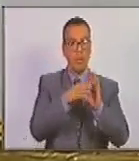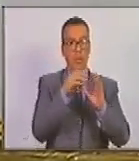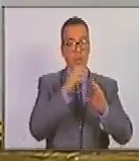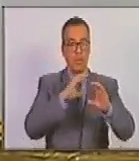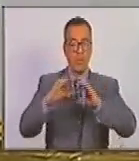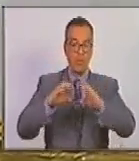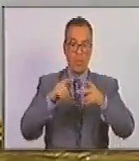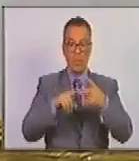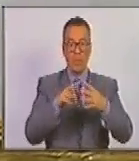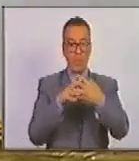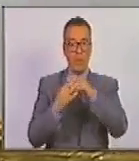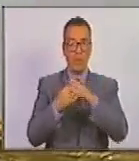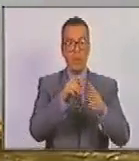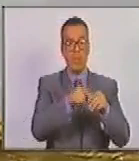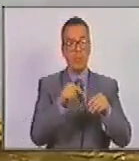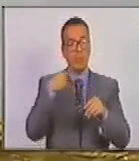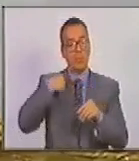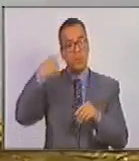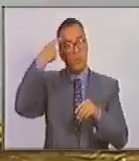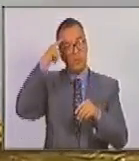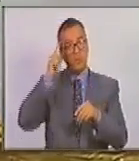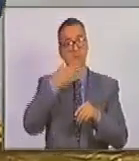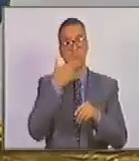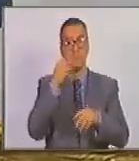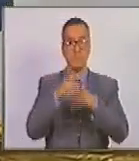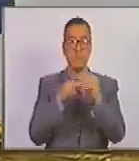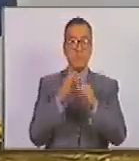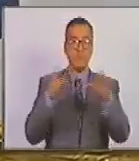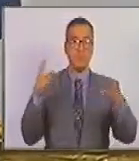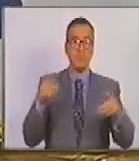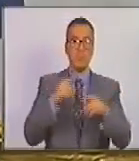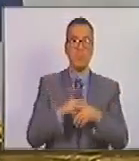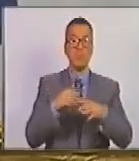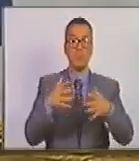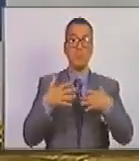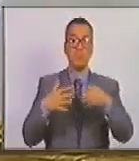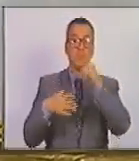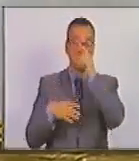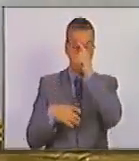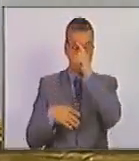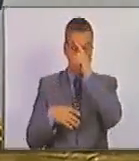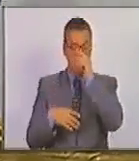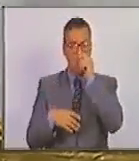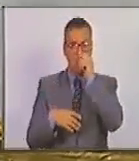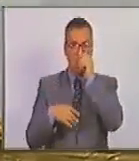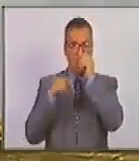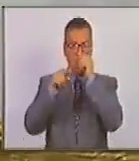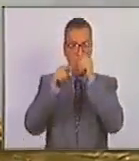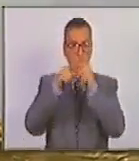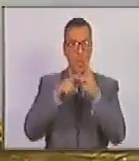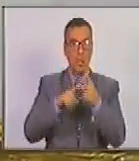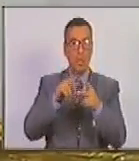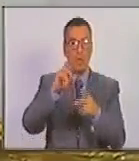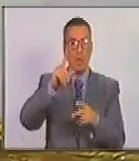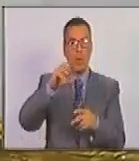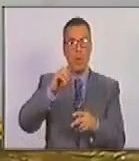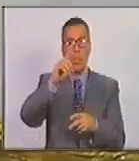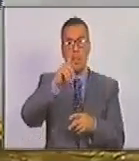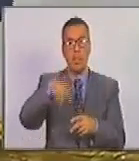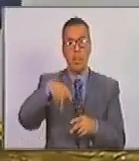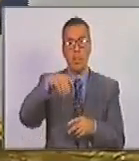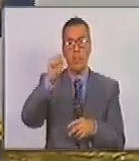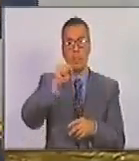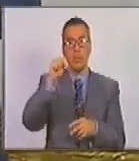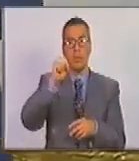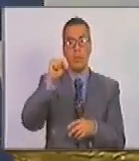las comunidades de Venezuela en este momento quizás la mejor solución sería acelerar el colapso utiliza el mismo término utilizado por el presidente Donald Trump